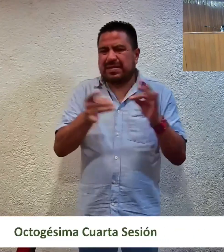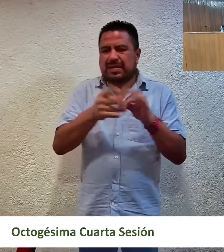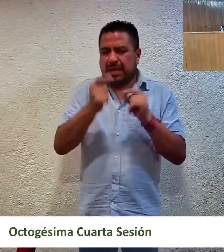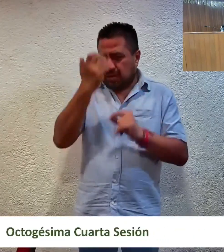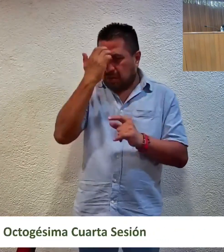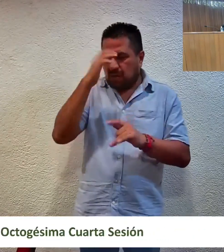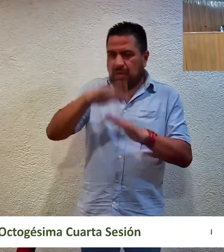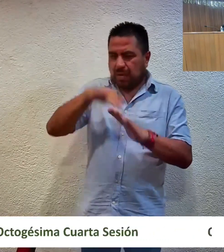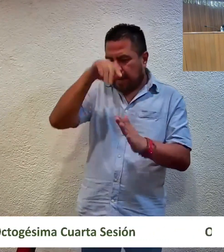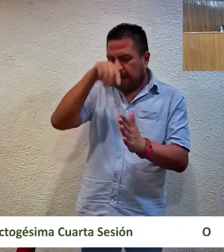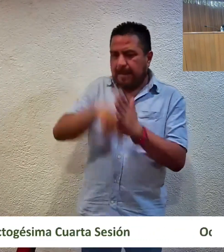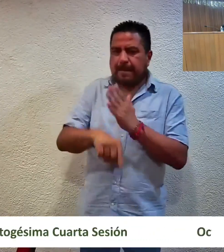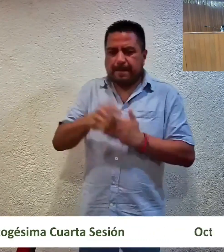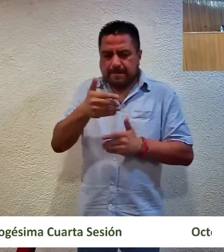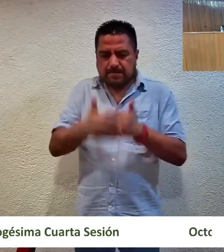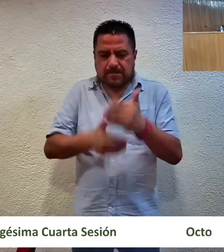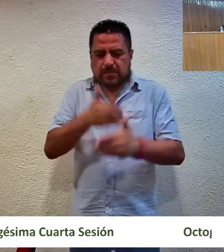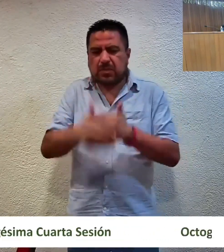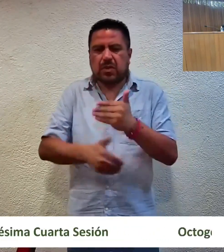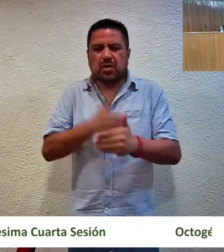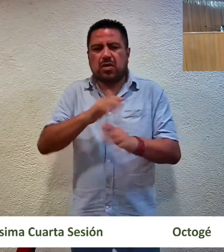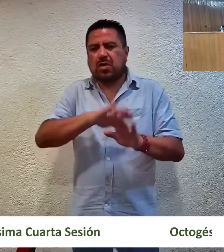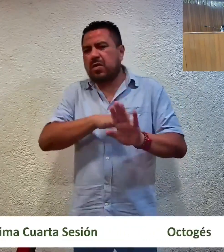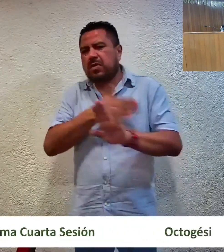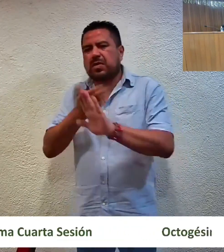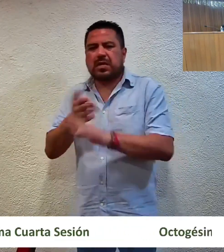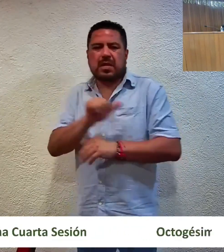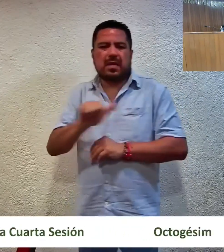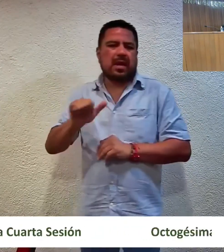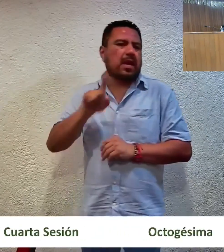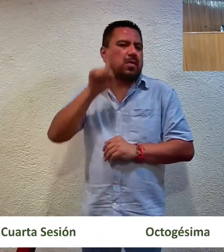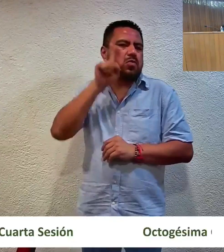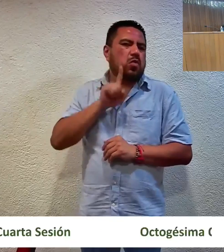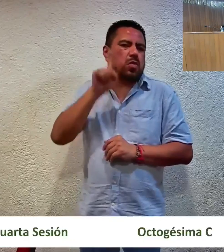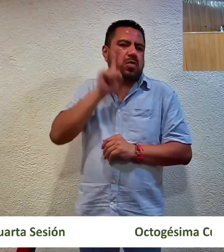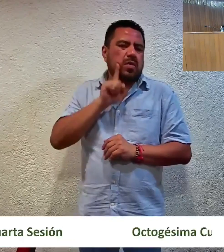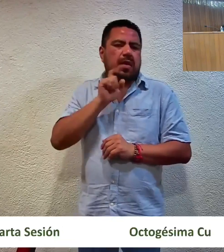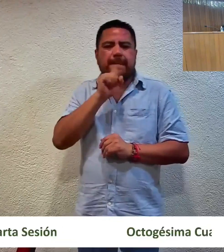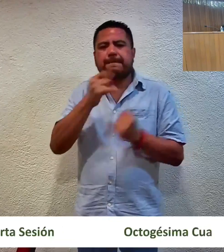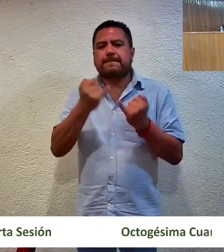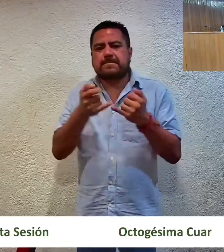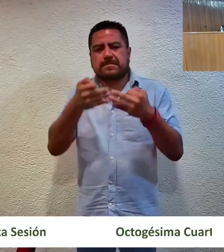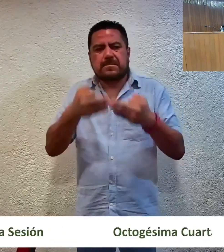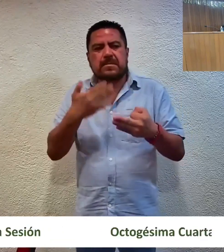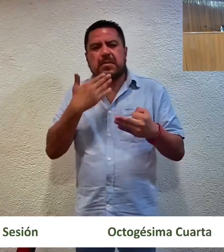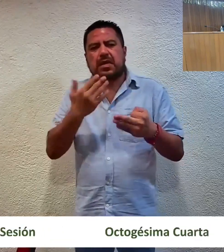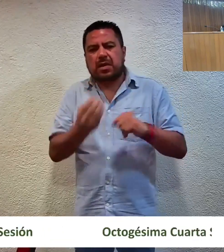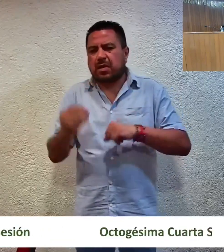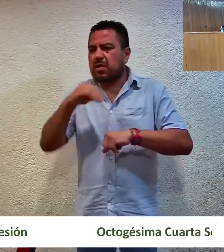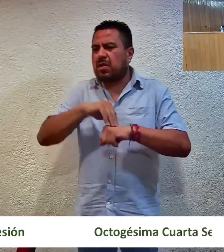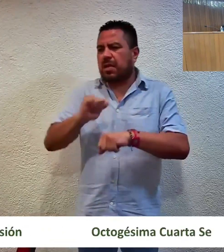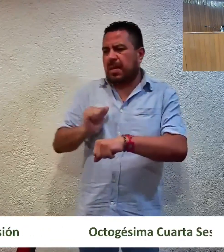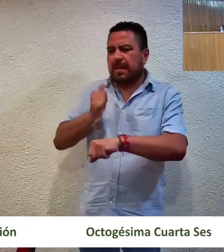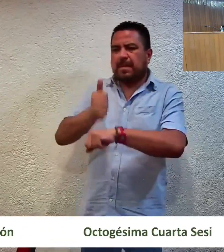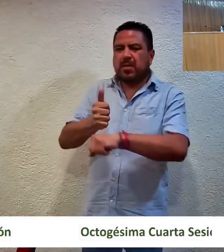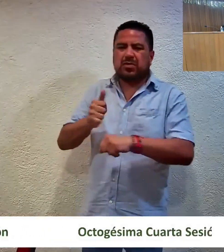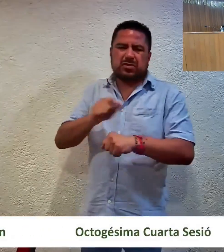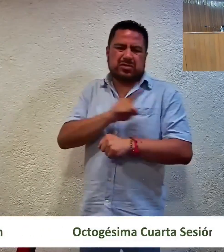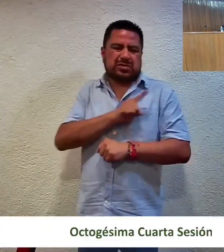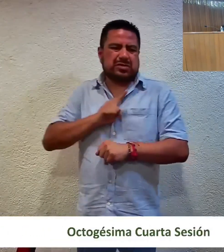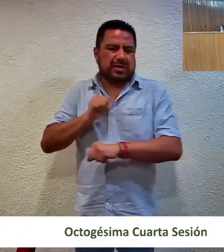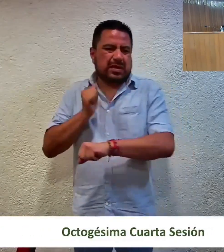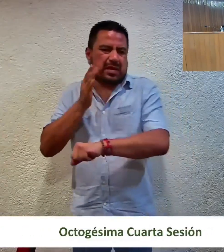conocer de procedimiento en materia de violencia política de género y para actuar de manera oficiosa en la imposición de medidas cautelares,